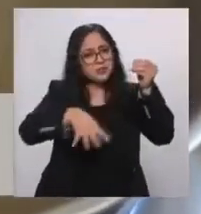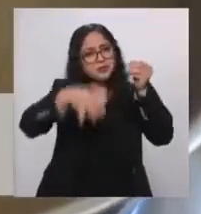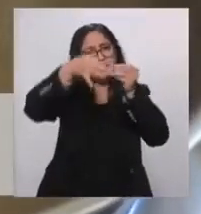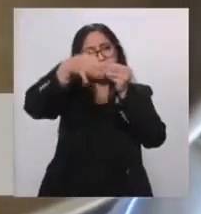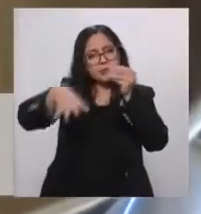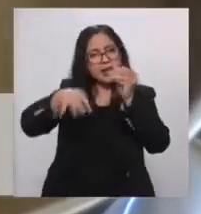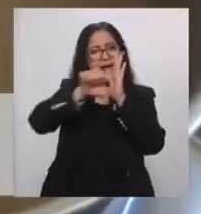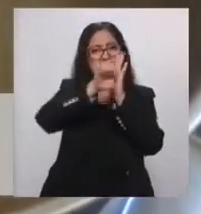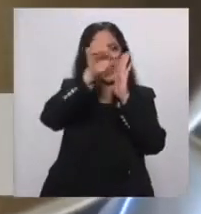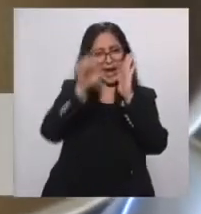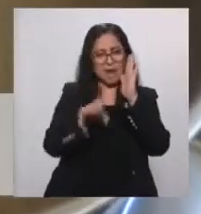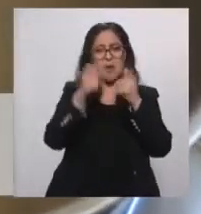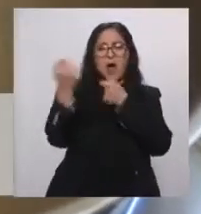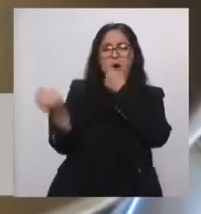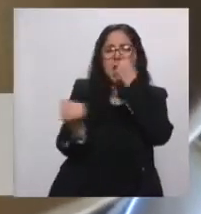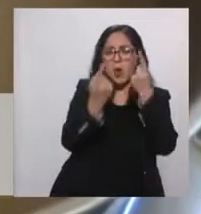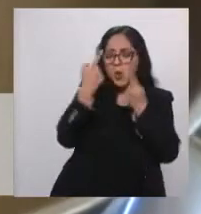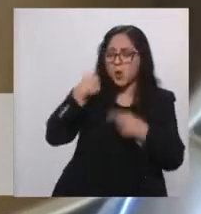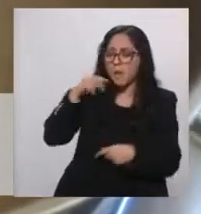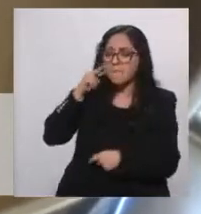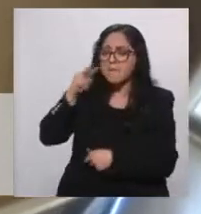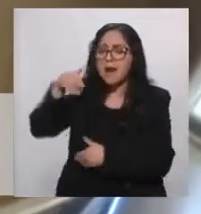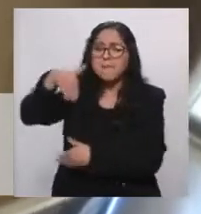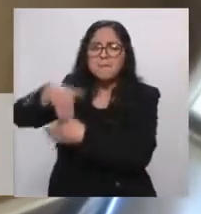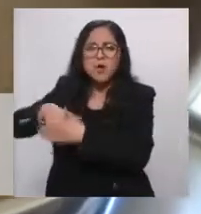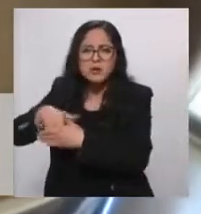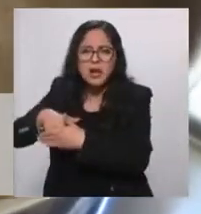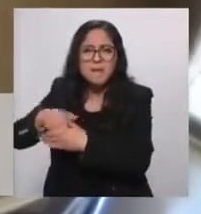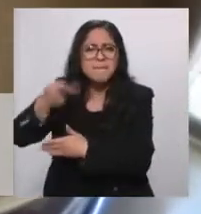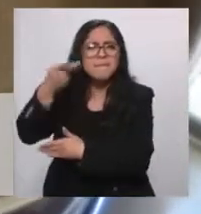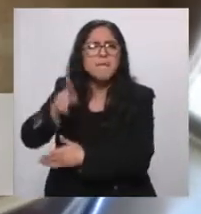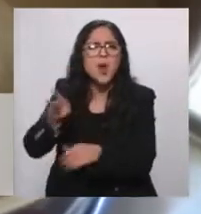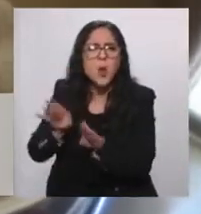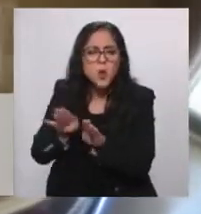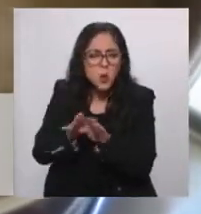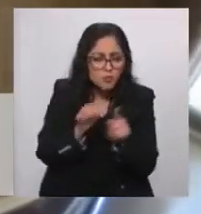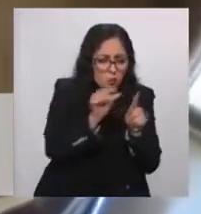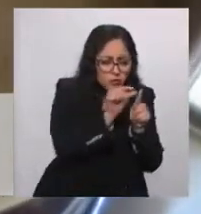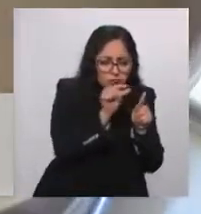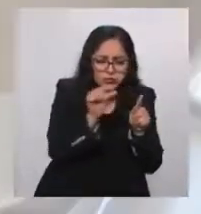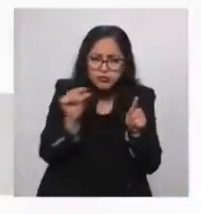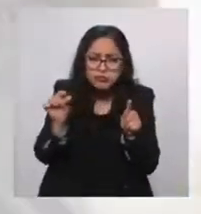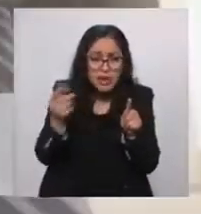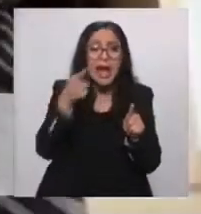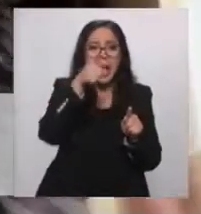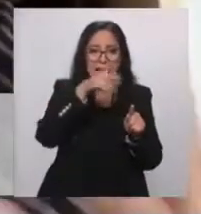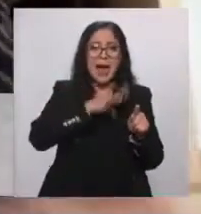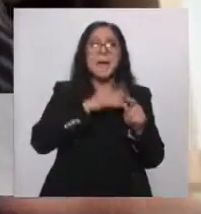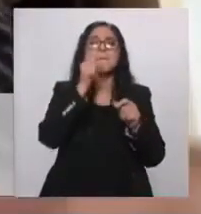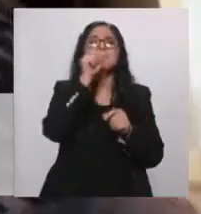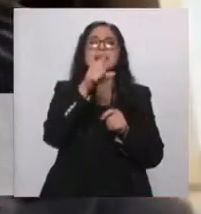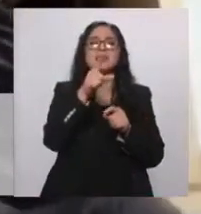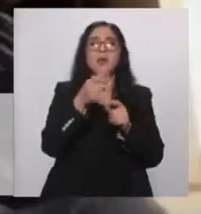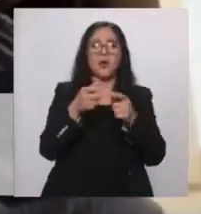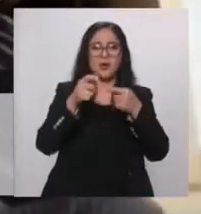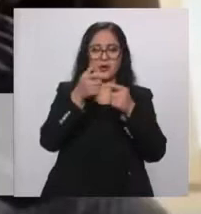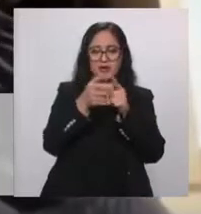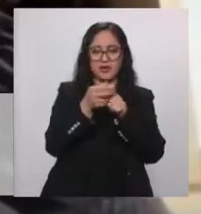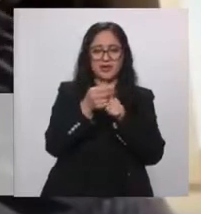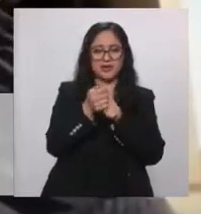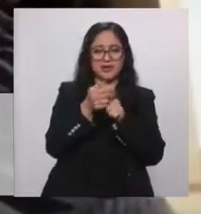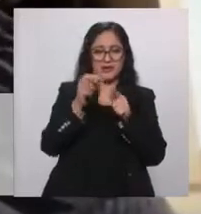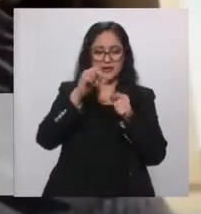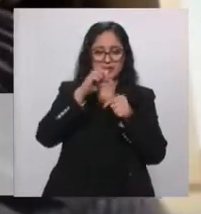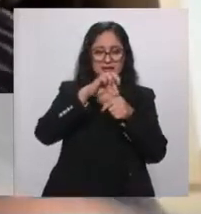supermercado en bolsas, pero no tenemos idea ni de dónde vienen. Pues vienen en unas vainas así como los chícharos, porque son leguminosas. Y como bien